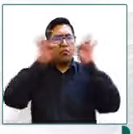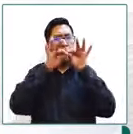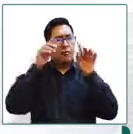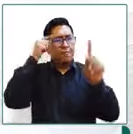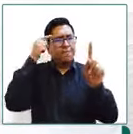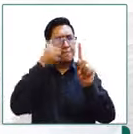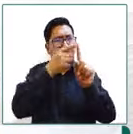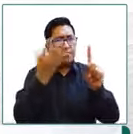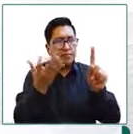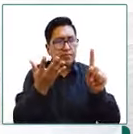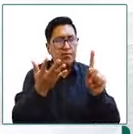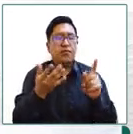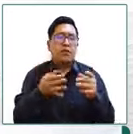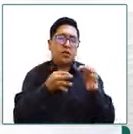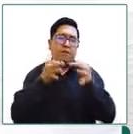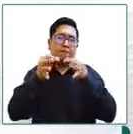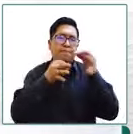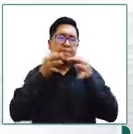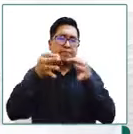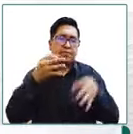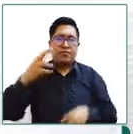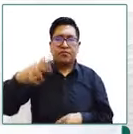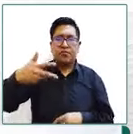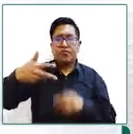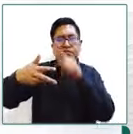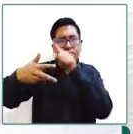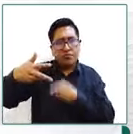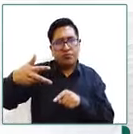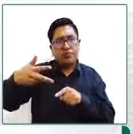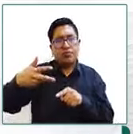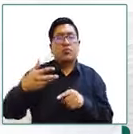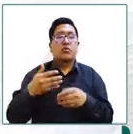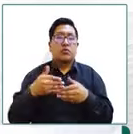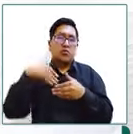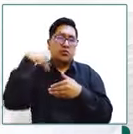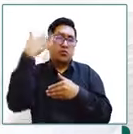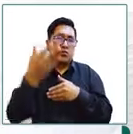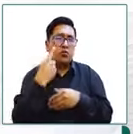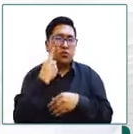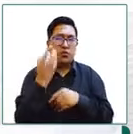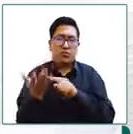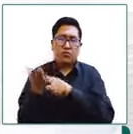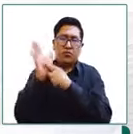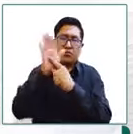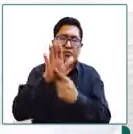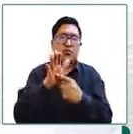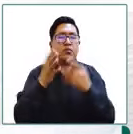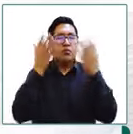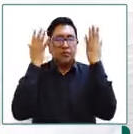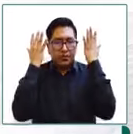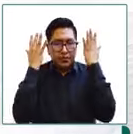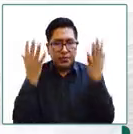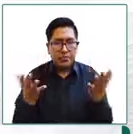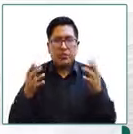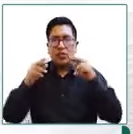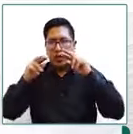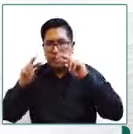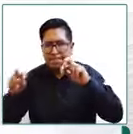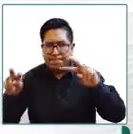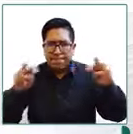mencionarlo porque como vamos a ver posteriormente existe cierta